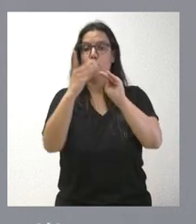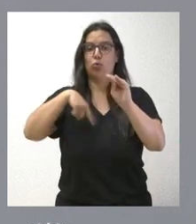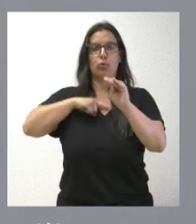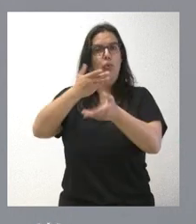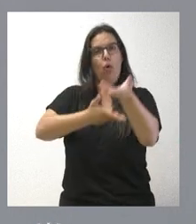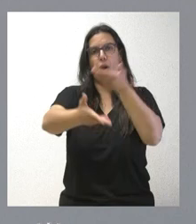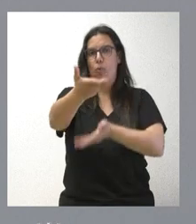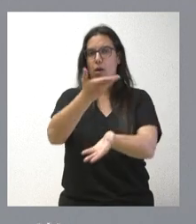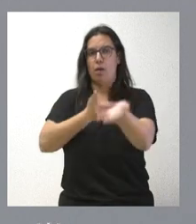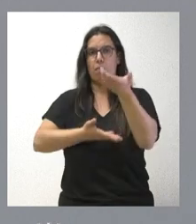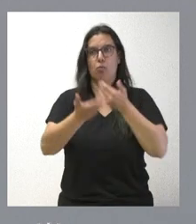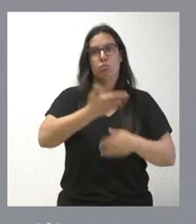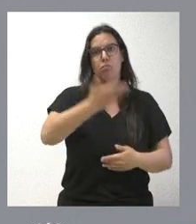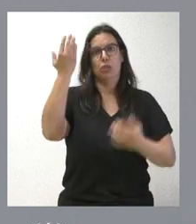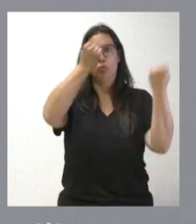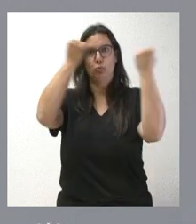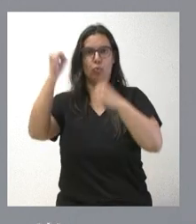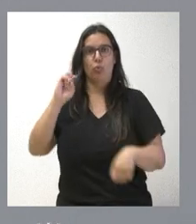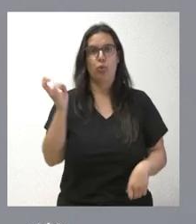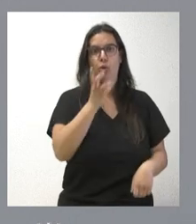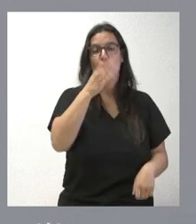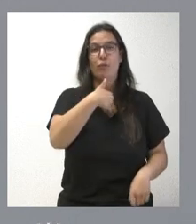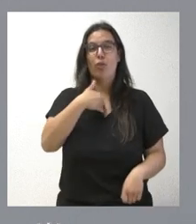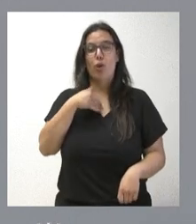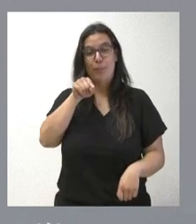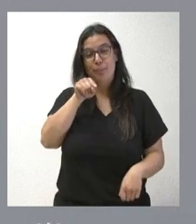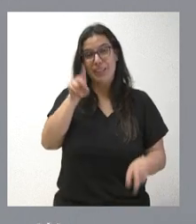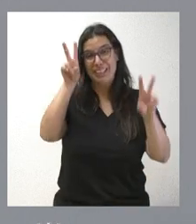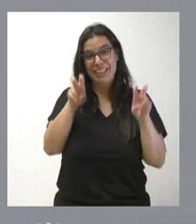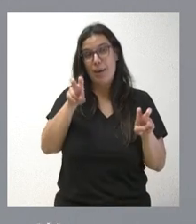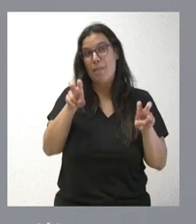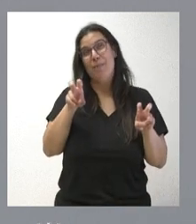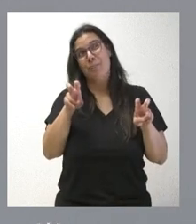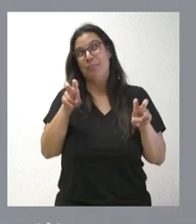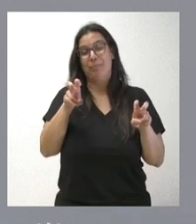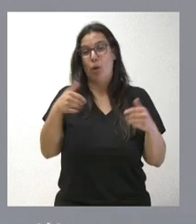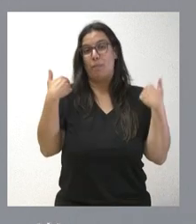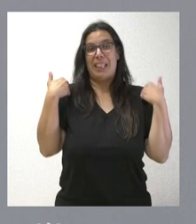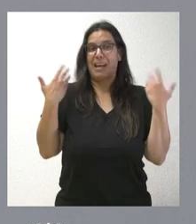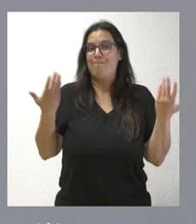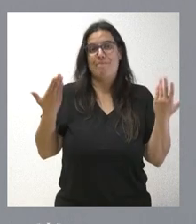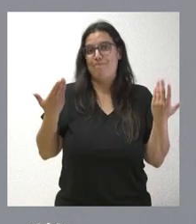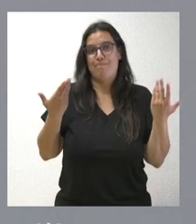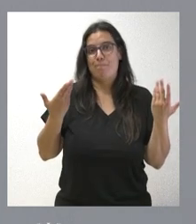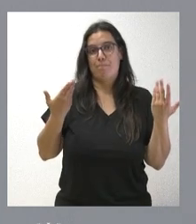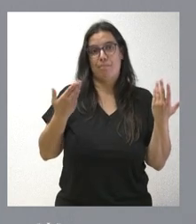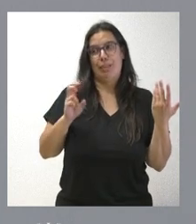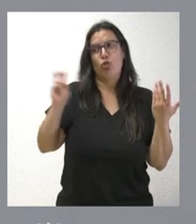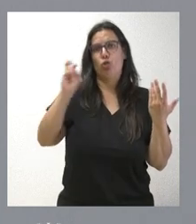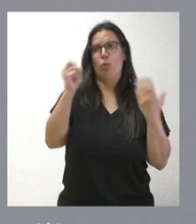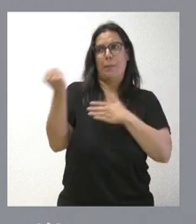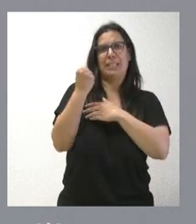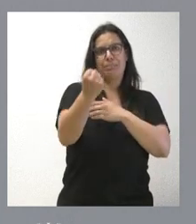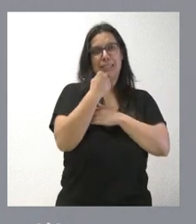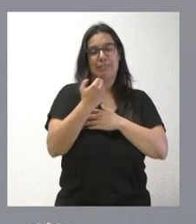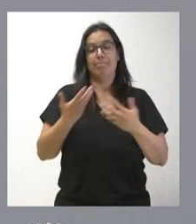con el resto de instituciones, porque nuestro papel aquí, digamos, es menos en el ámbito competencial que el que pueda corresponder a otras instituciones. Y, por